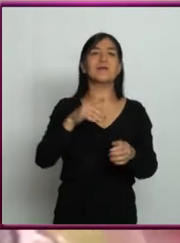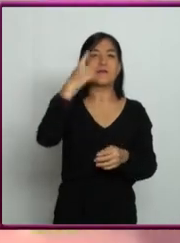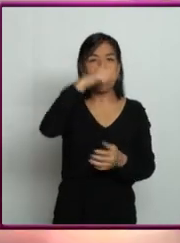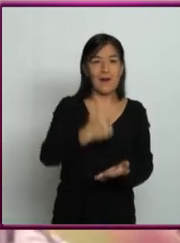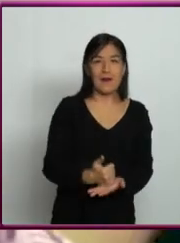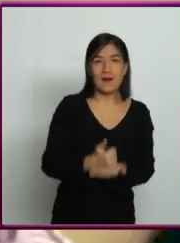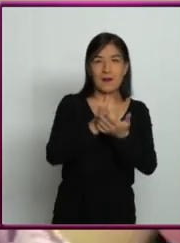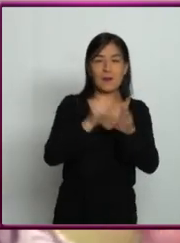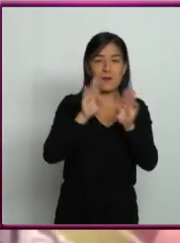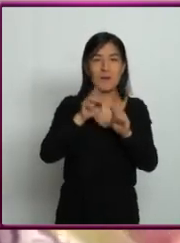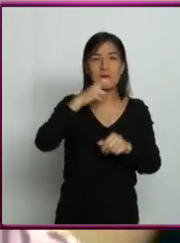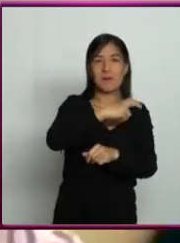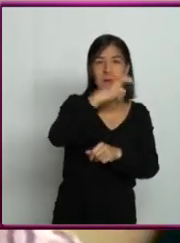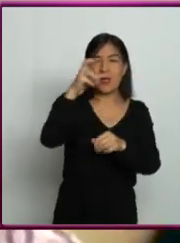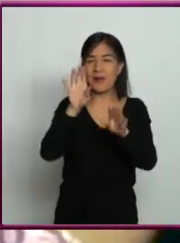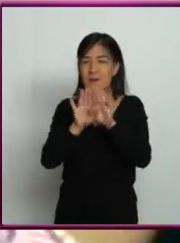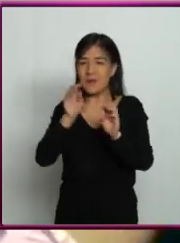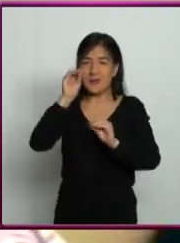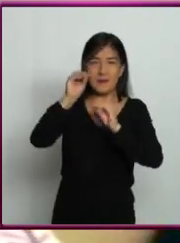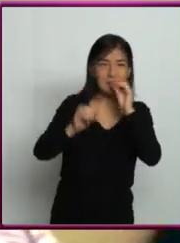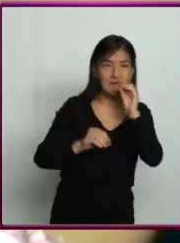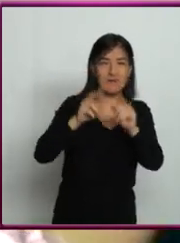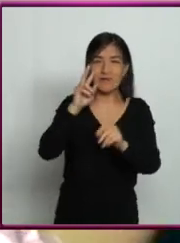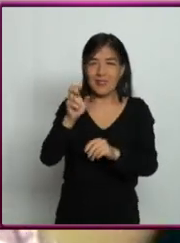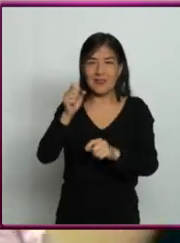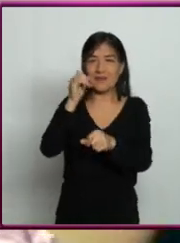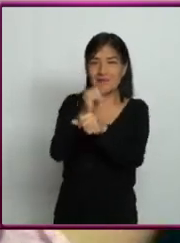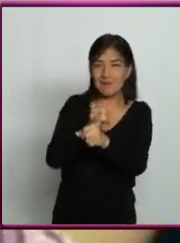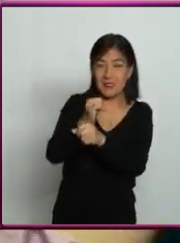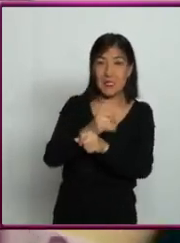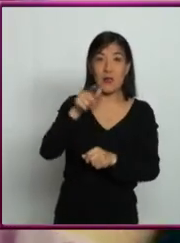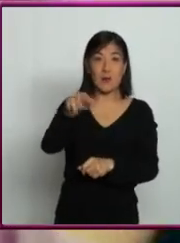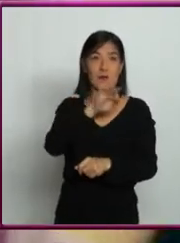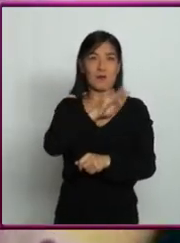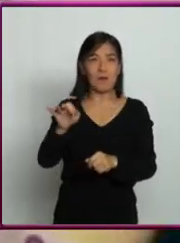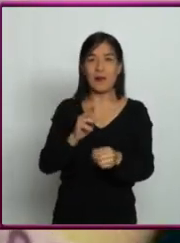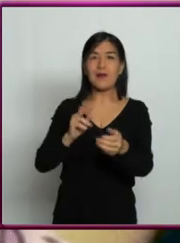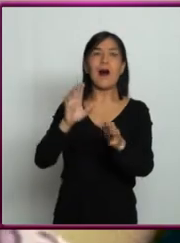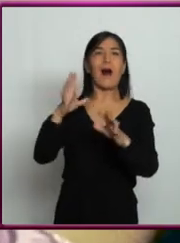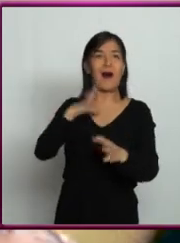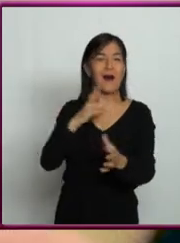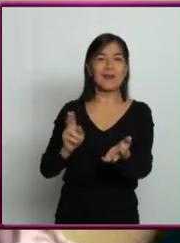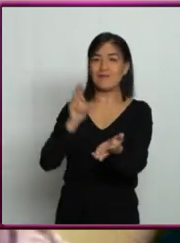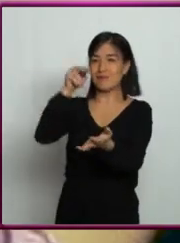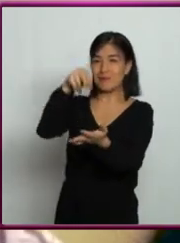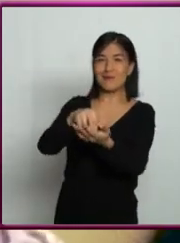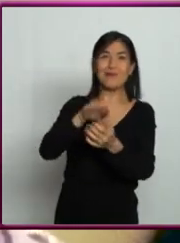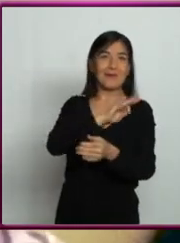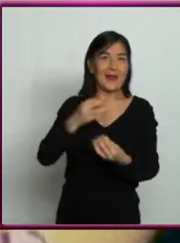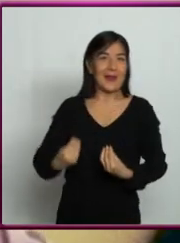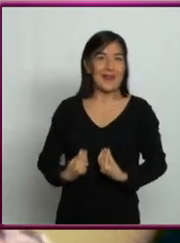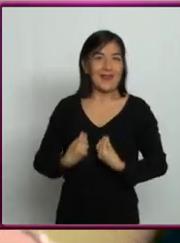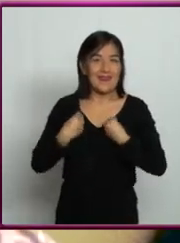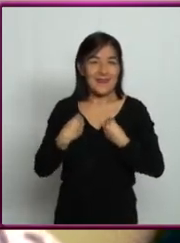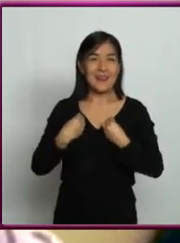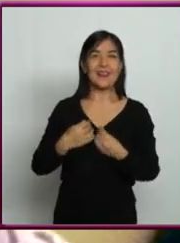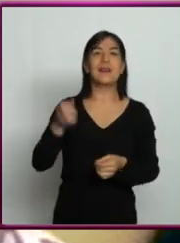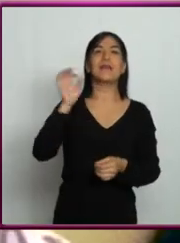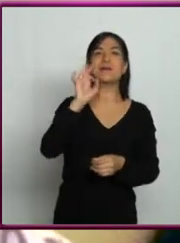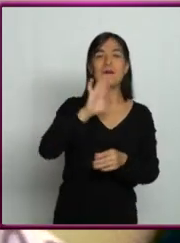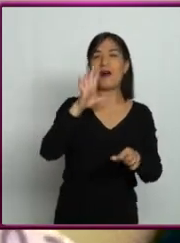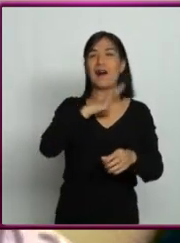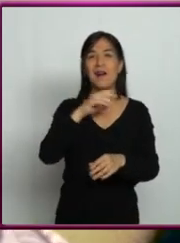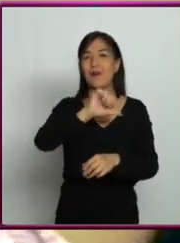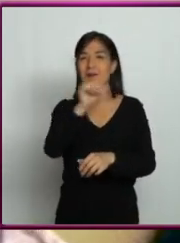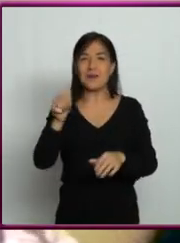modelar planetas y saber si, por ejemplo, son potencialmente habitables, qué cosas son las que afectan la habitabilidad y